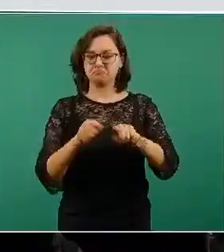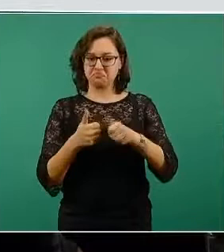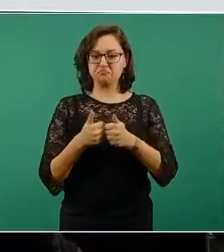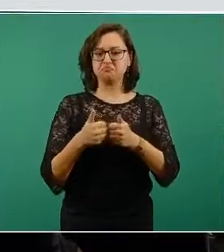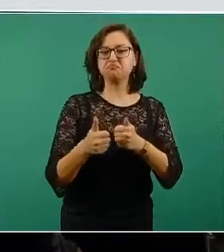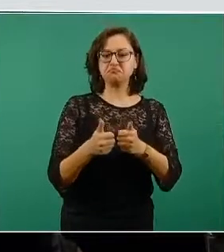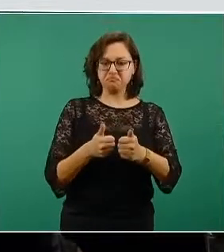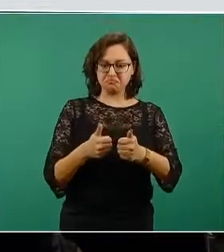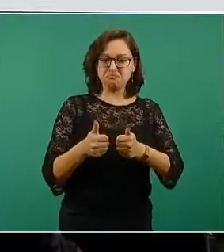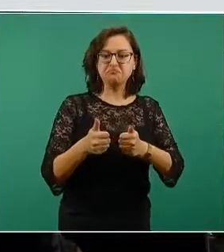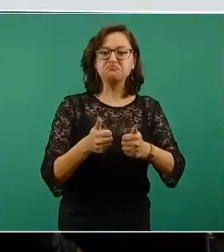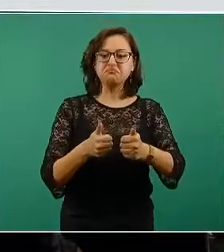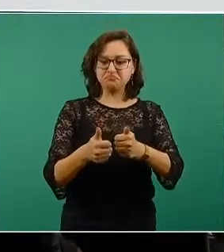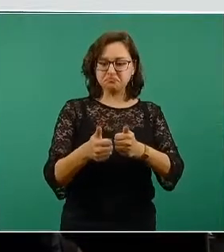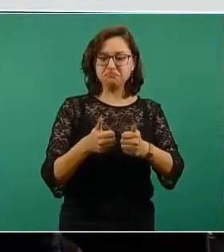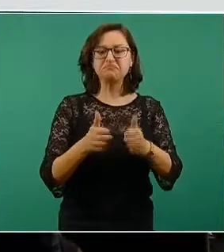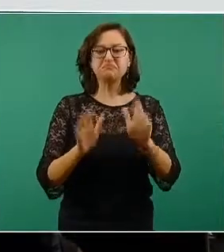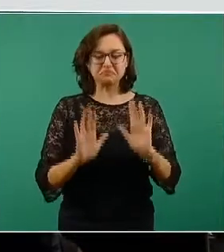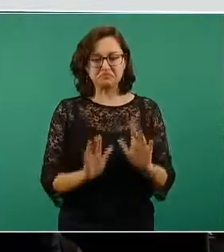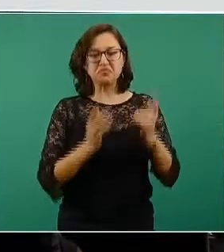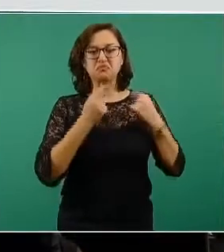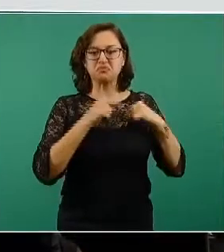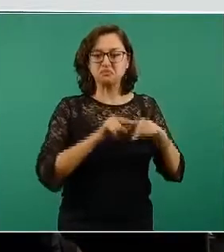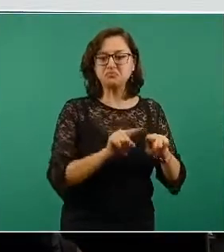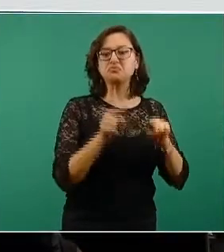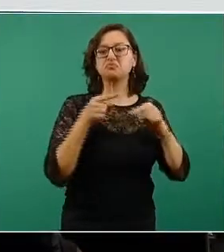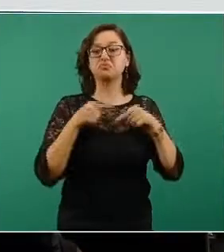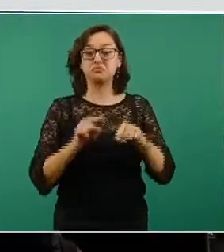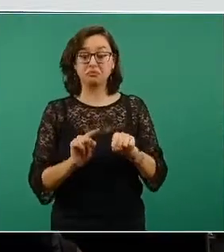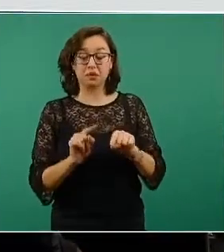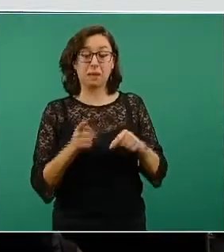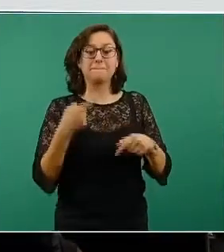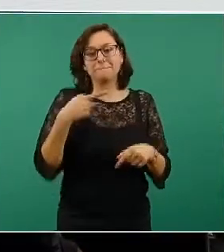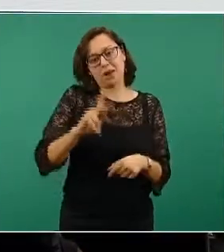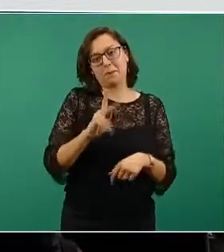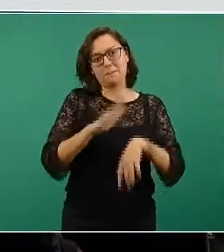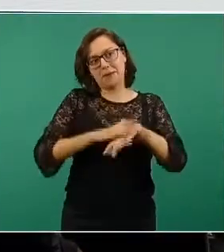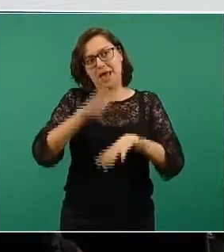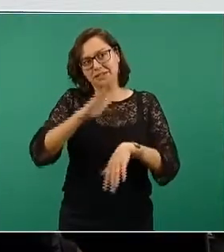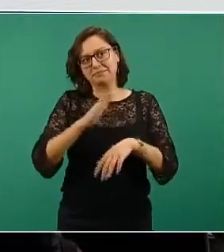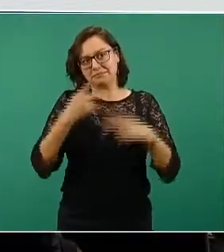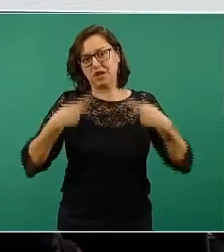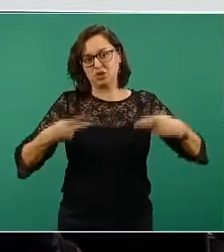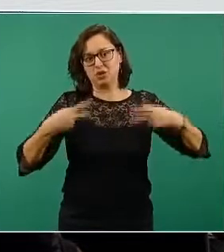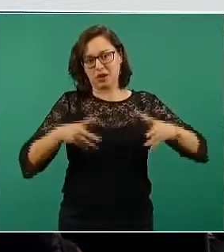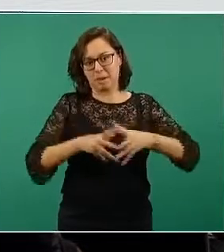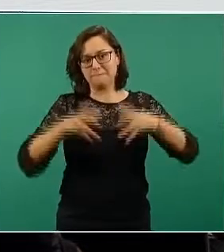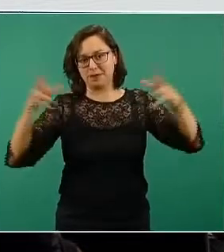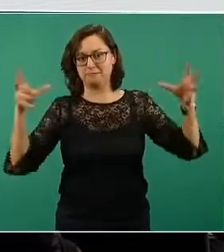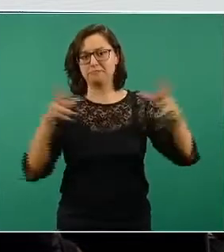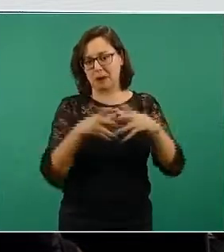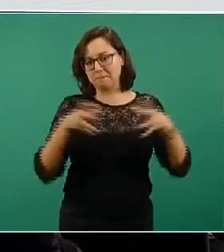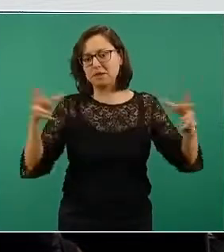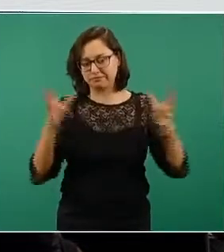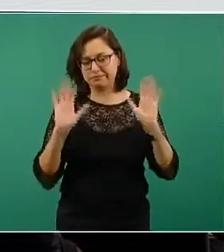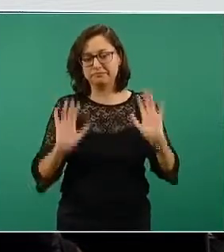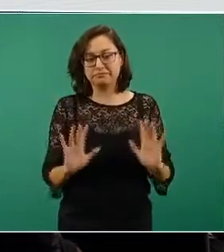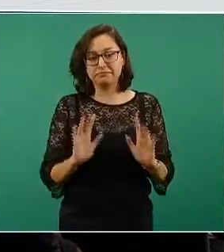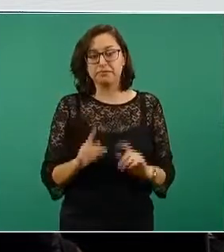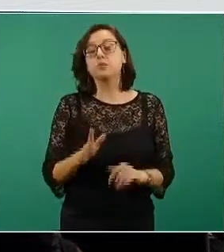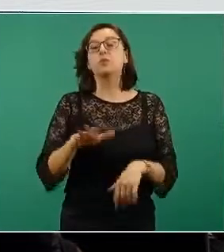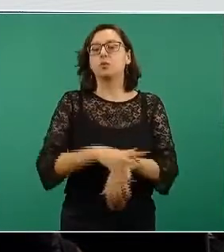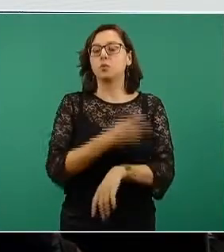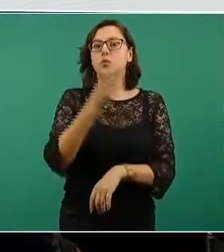al mismo tiempo, con intensidades diferentes, eso sí, con intensidades diferentes. Entonces, por esa